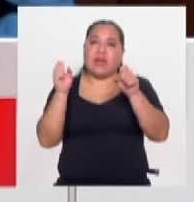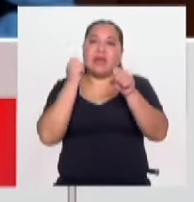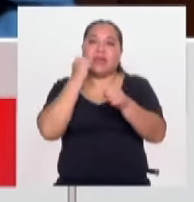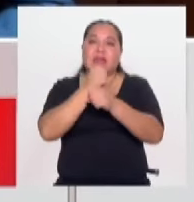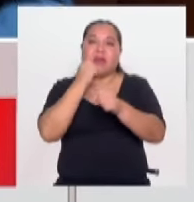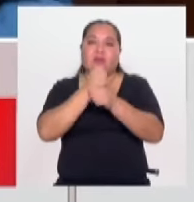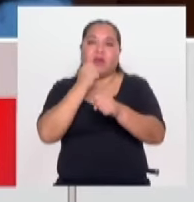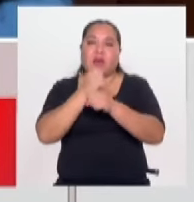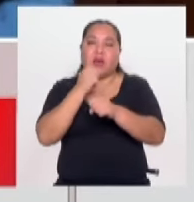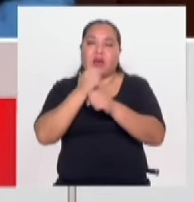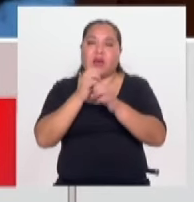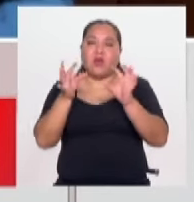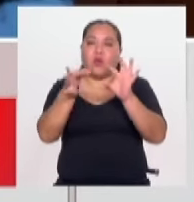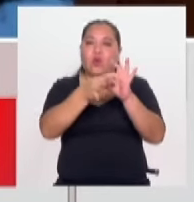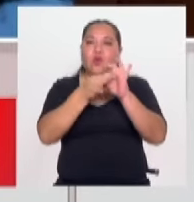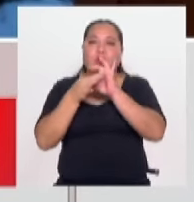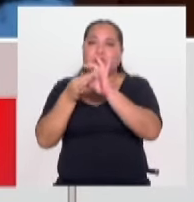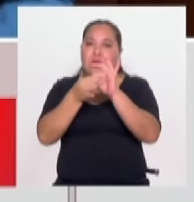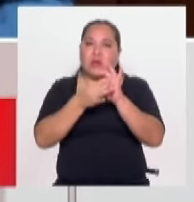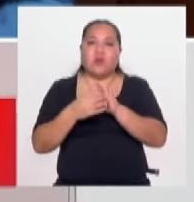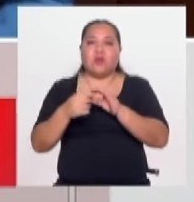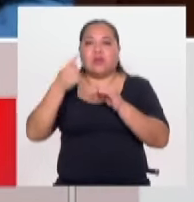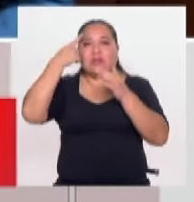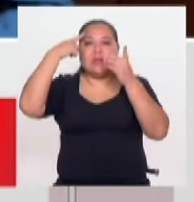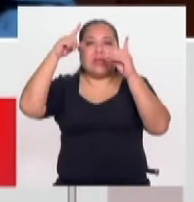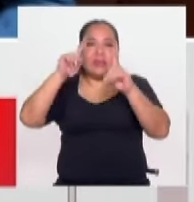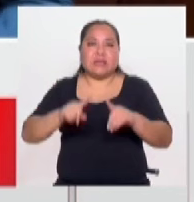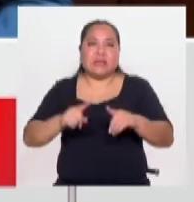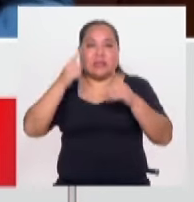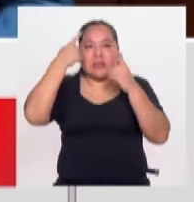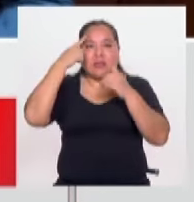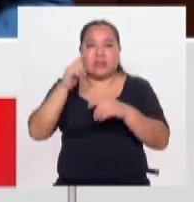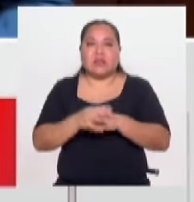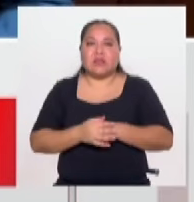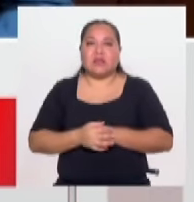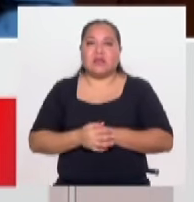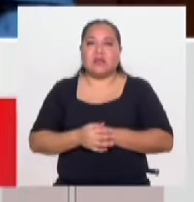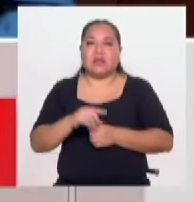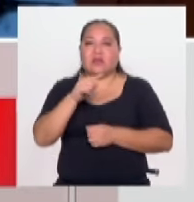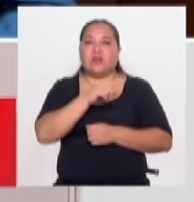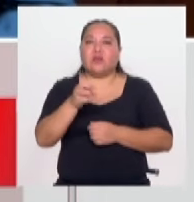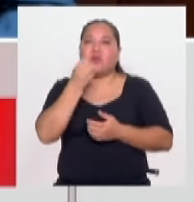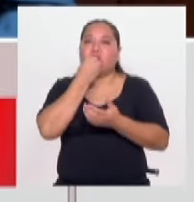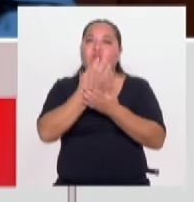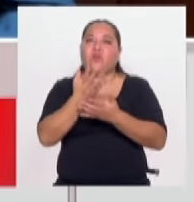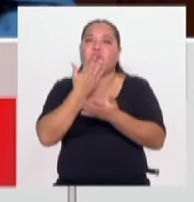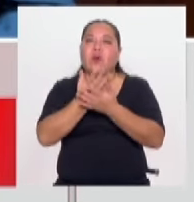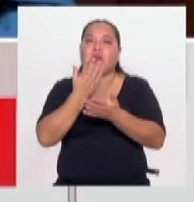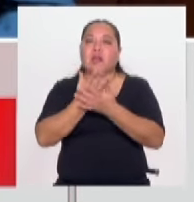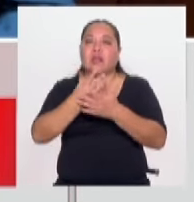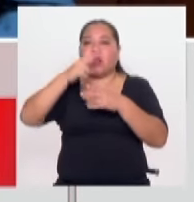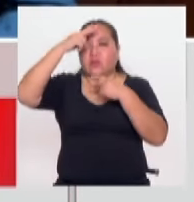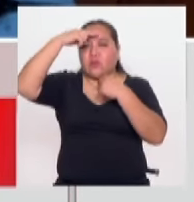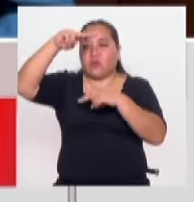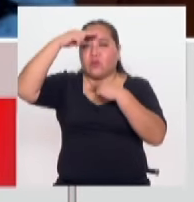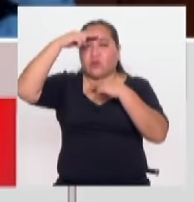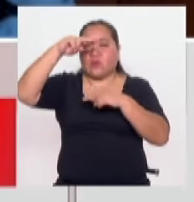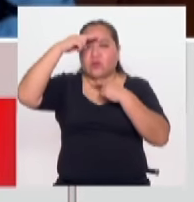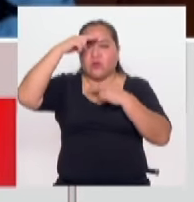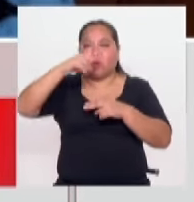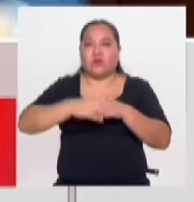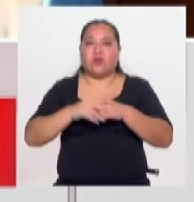hay que tomar decisiones, y naturalmente armonizar políticas. Esa es una muy buena noticia, por eso le digo, porque es una